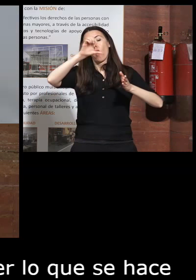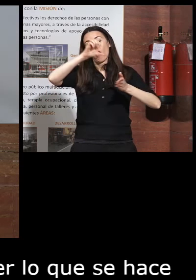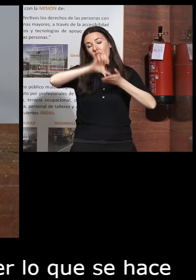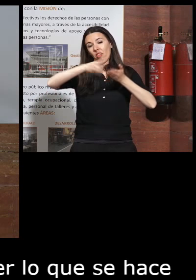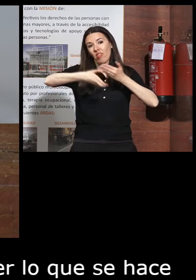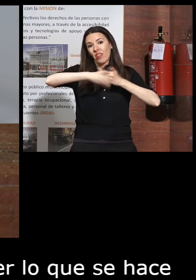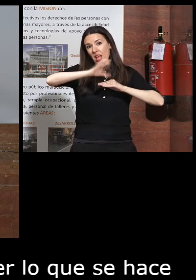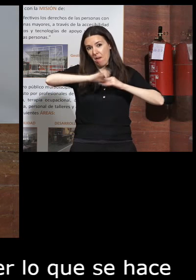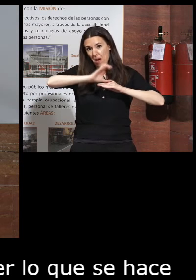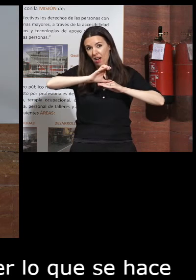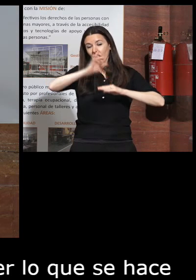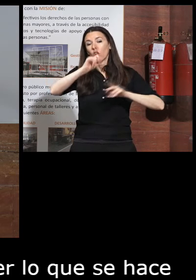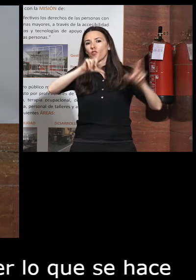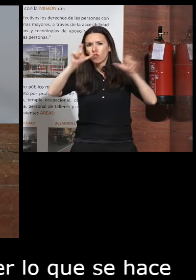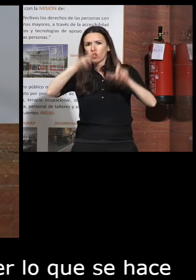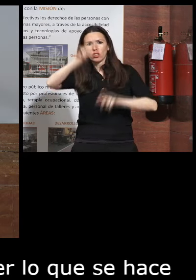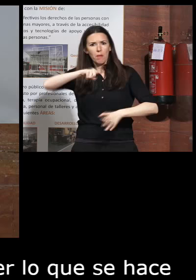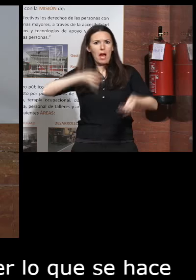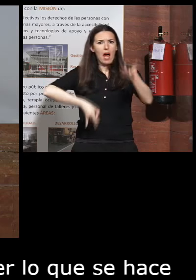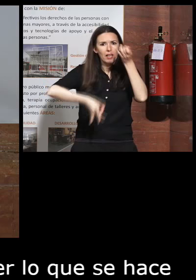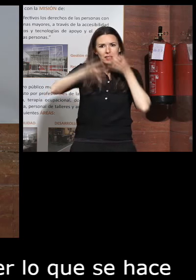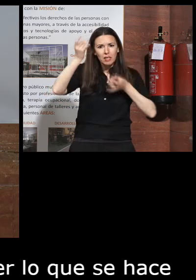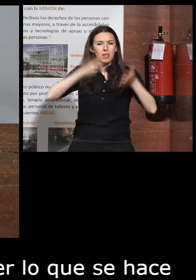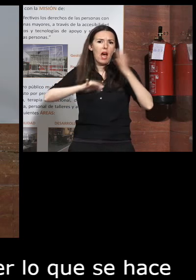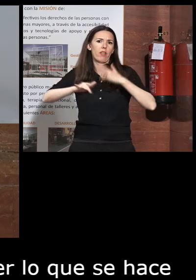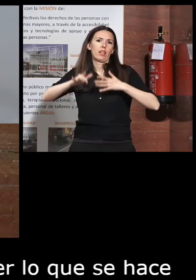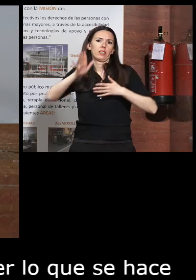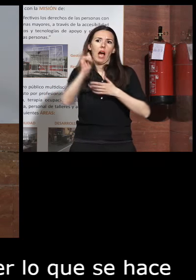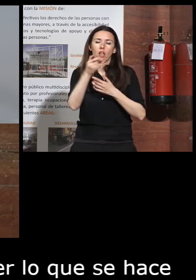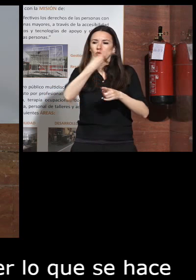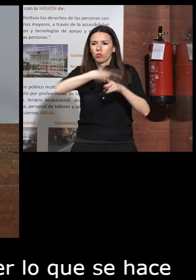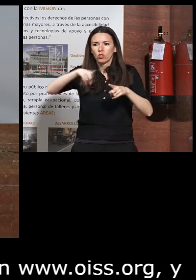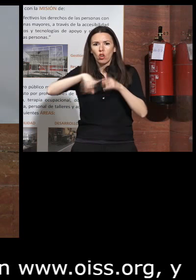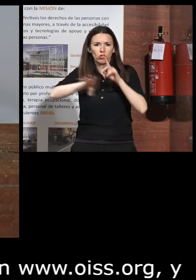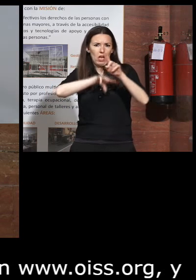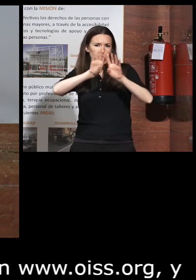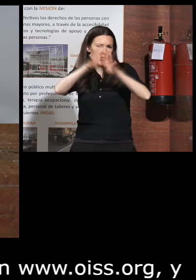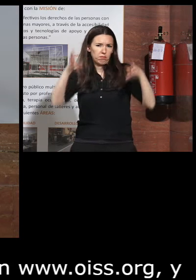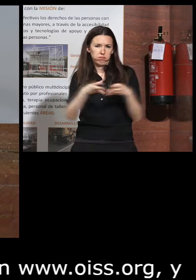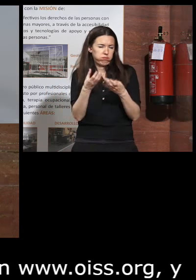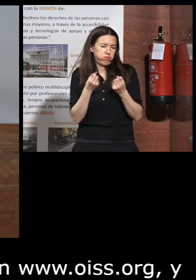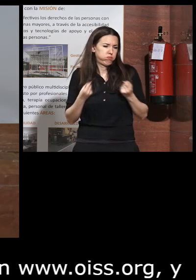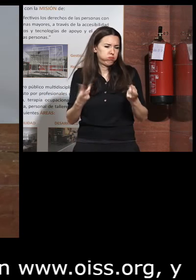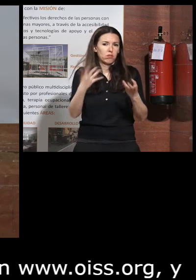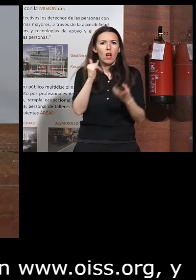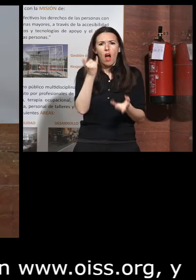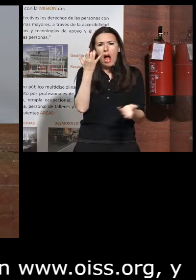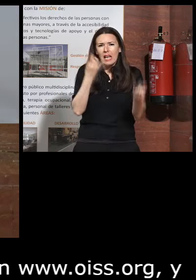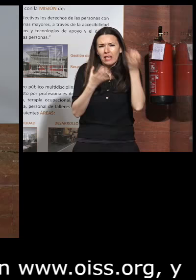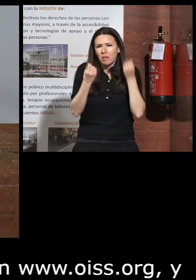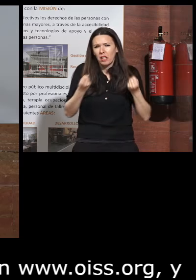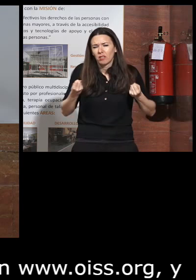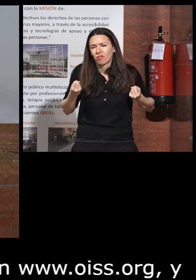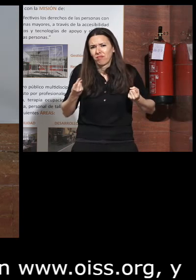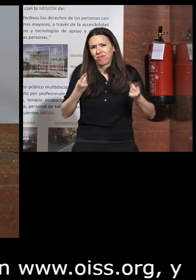tenéis no solamente fotos sino actividades hay cosas online bueno hay una actividad desbordante